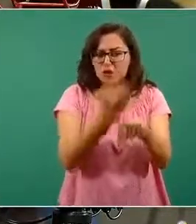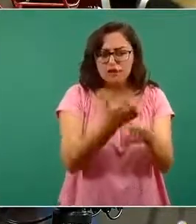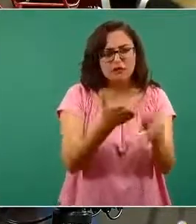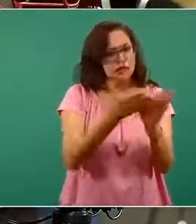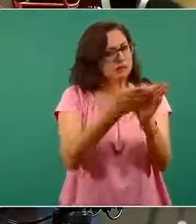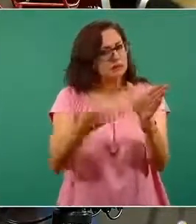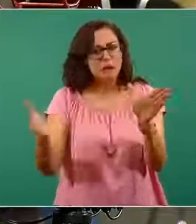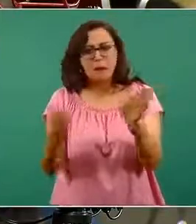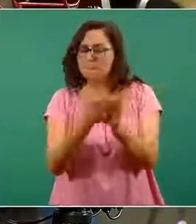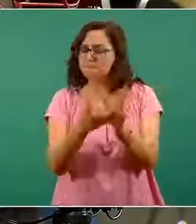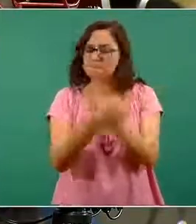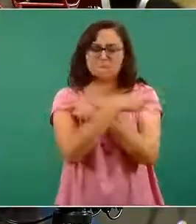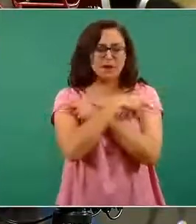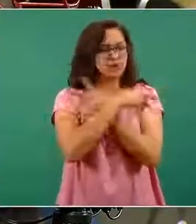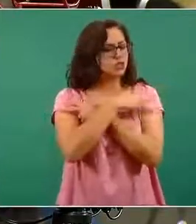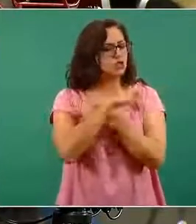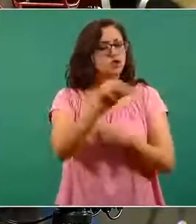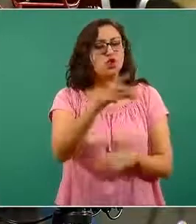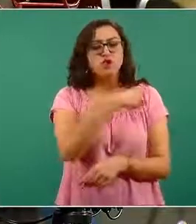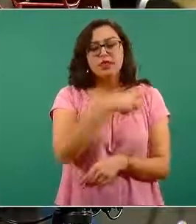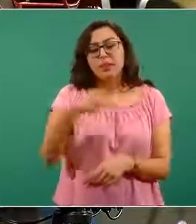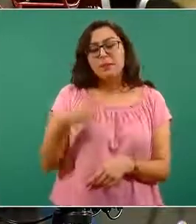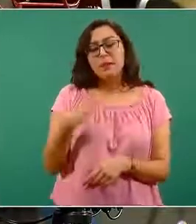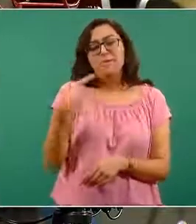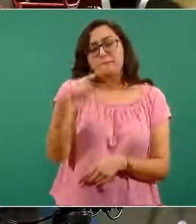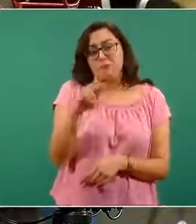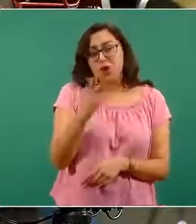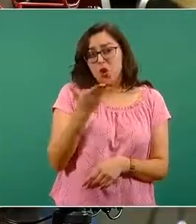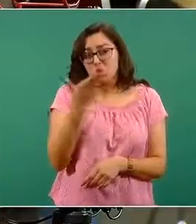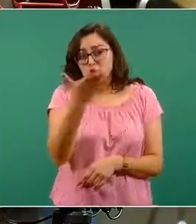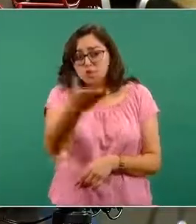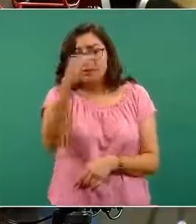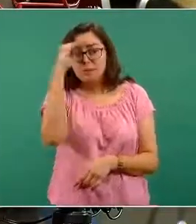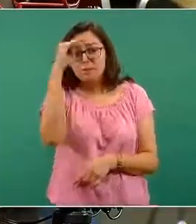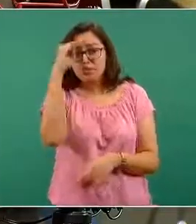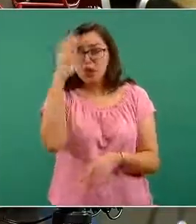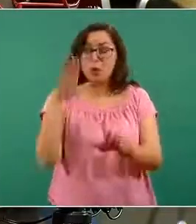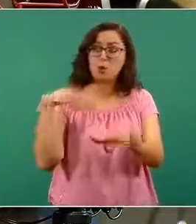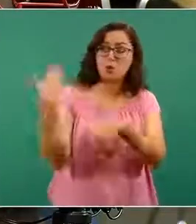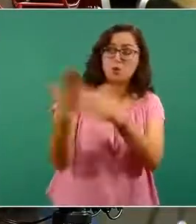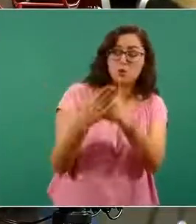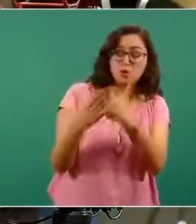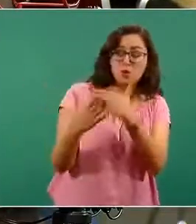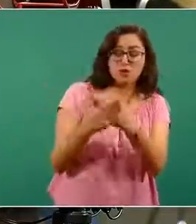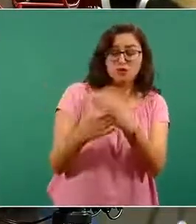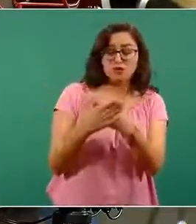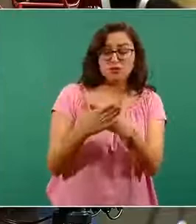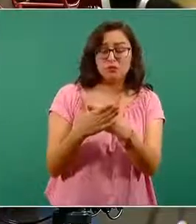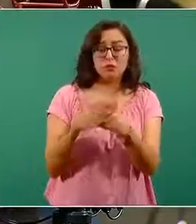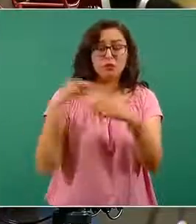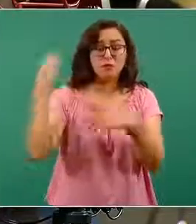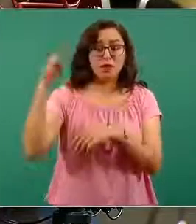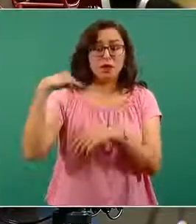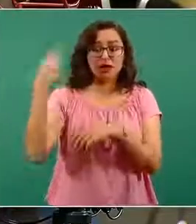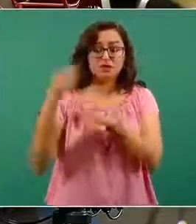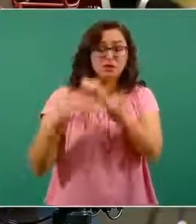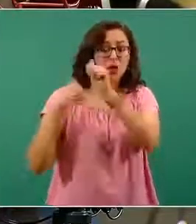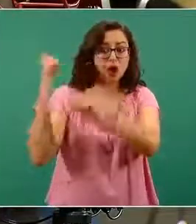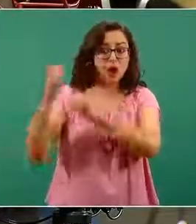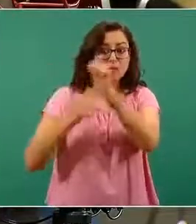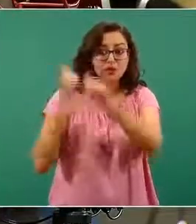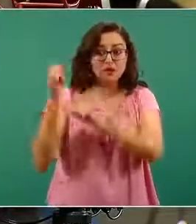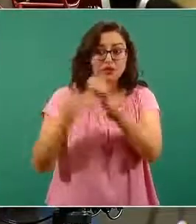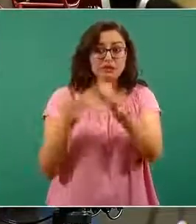considera que sí podría llevarse a cabo esta tercera ola, y si es así por estas características, ¿qué